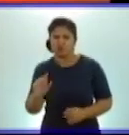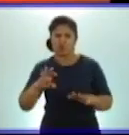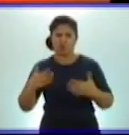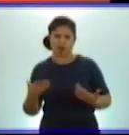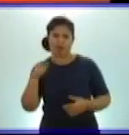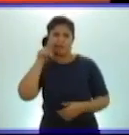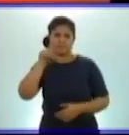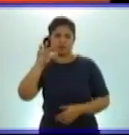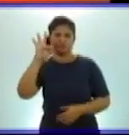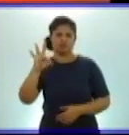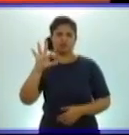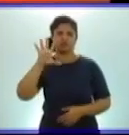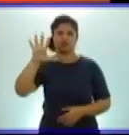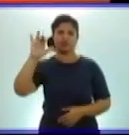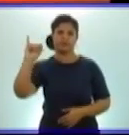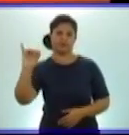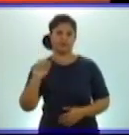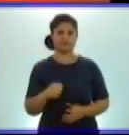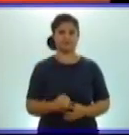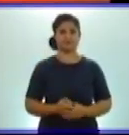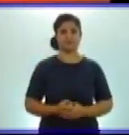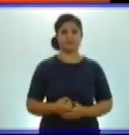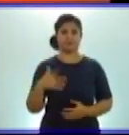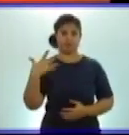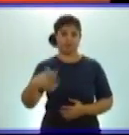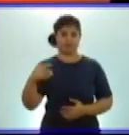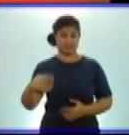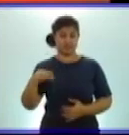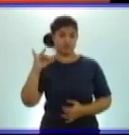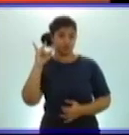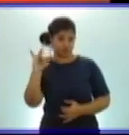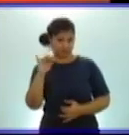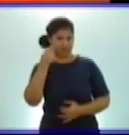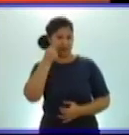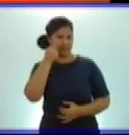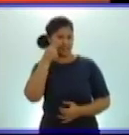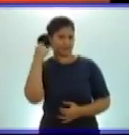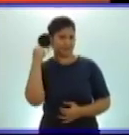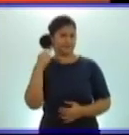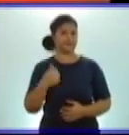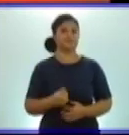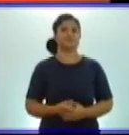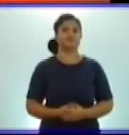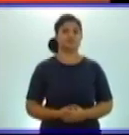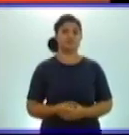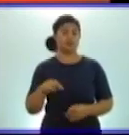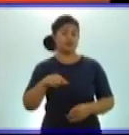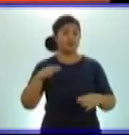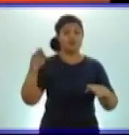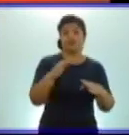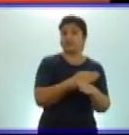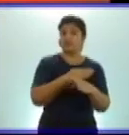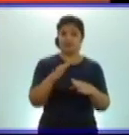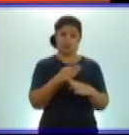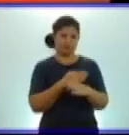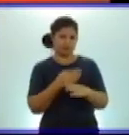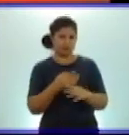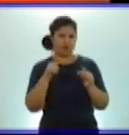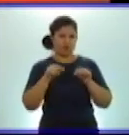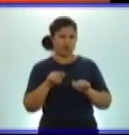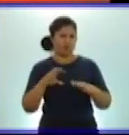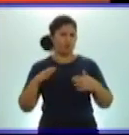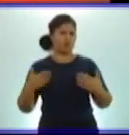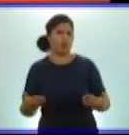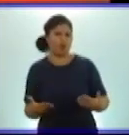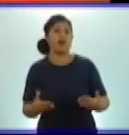ejercicio 7, que también quiero que lo vean a continuación del ejercicio 6. Aquí es lo contrario. Di cuál es el número mayor.